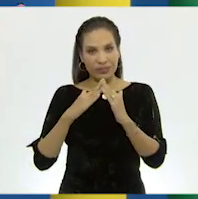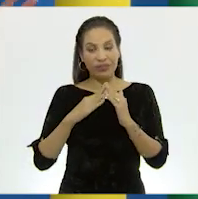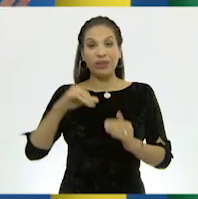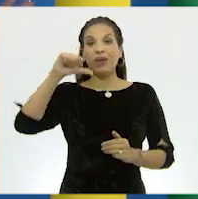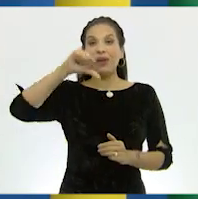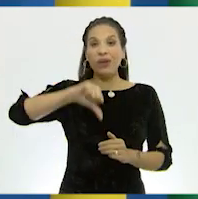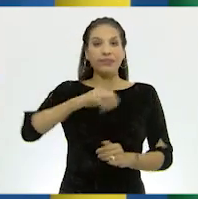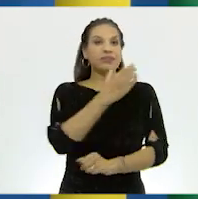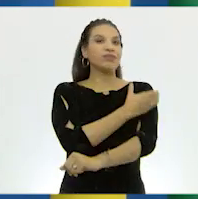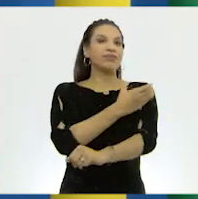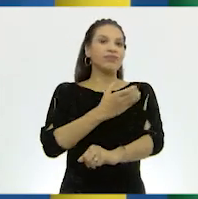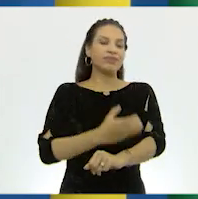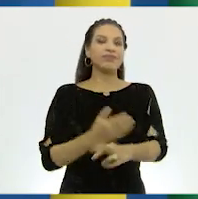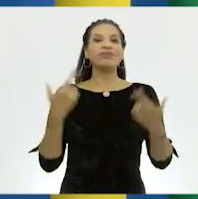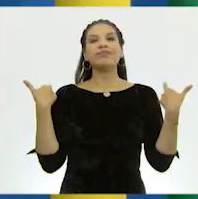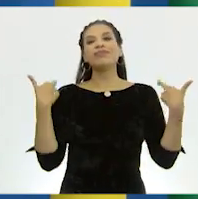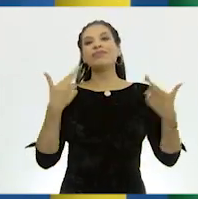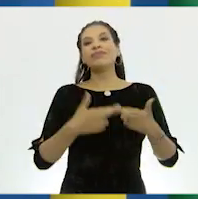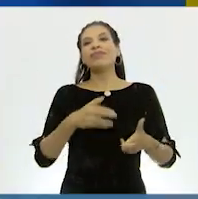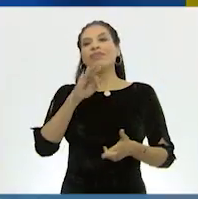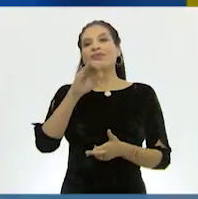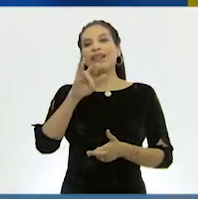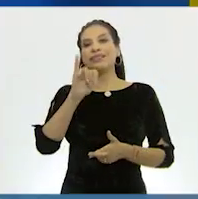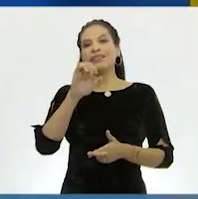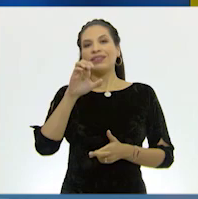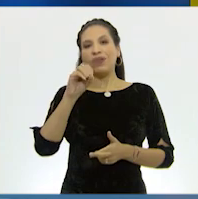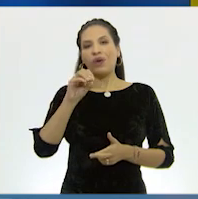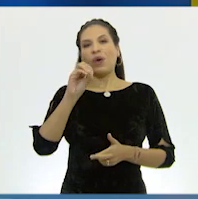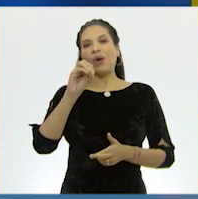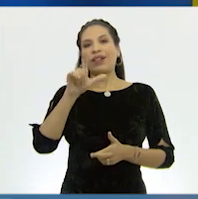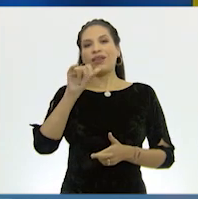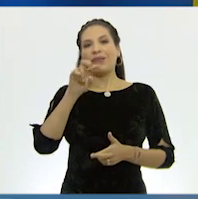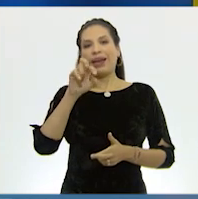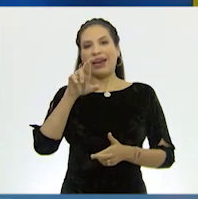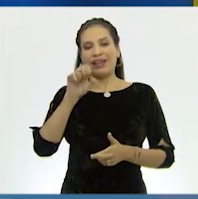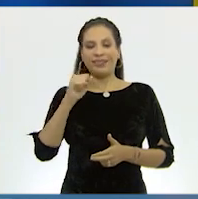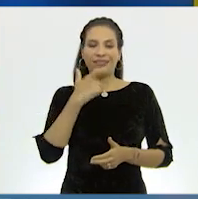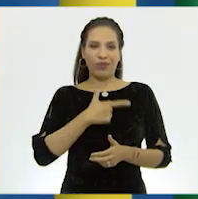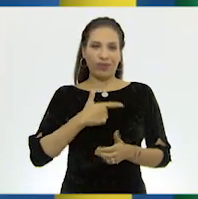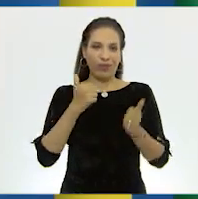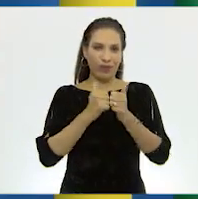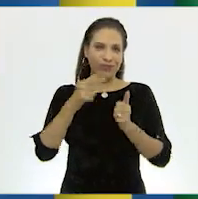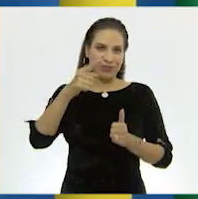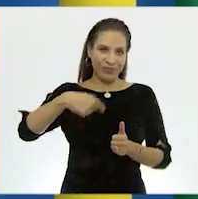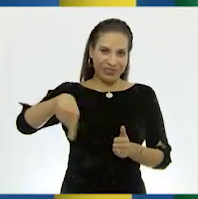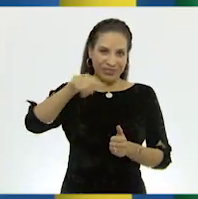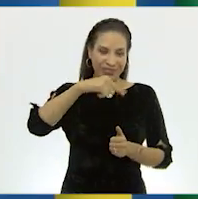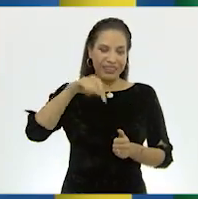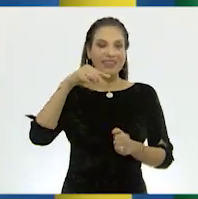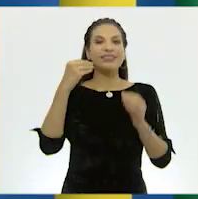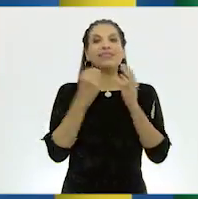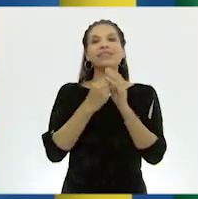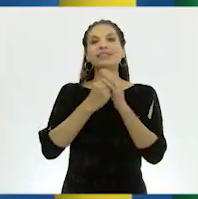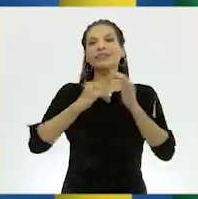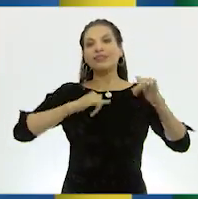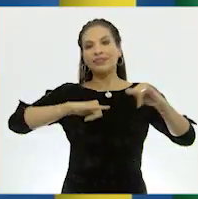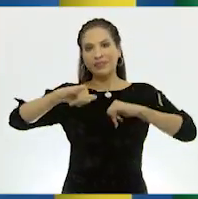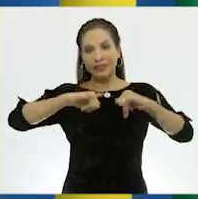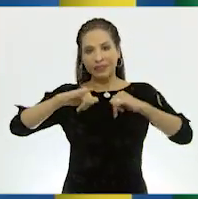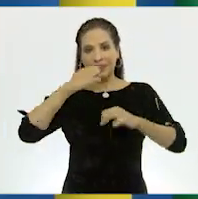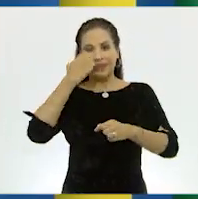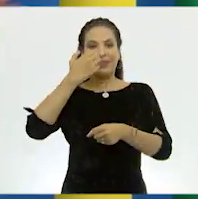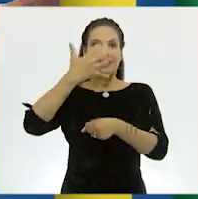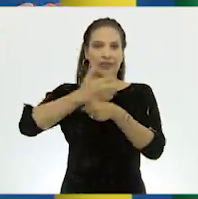Hoy nos acompaña el profesor Francisco Olivares y vamos a tener el gusto de estar con ustedes en esta clase de geografía de